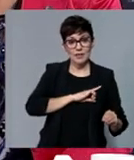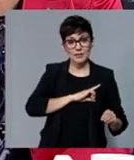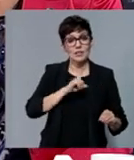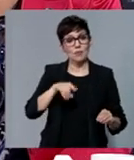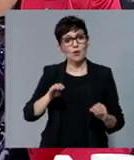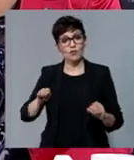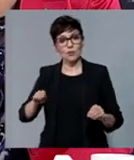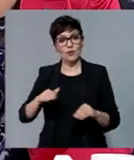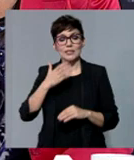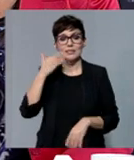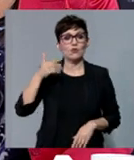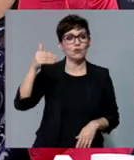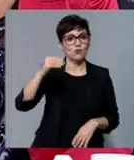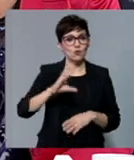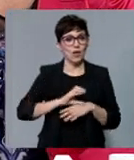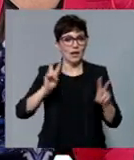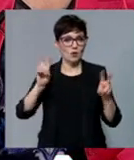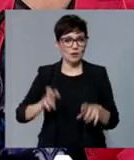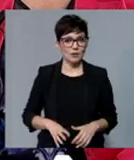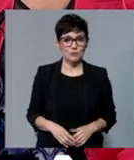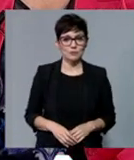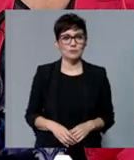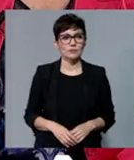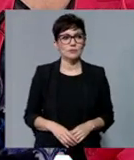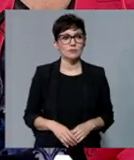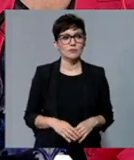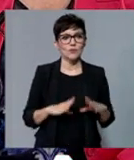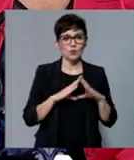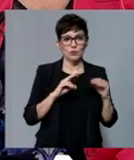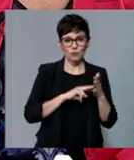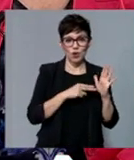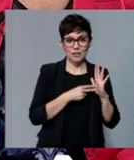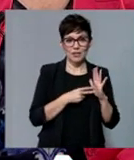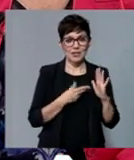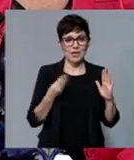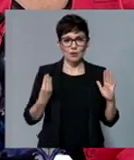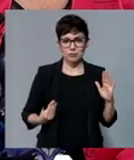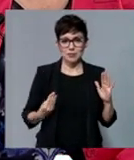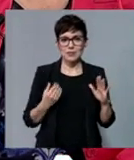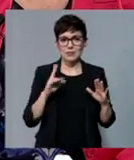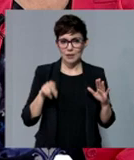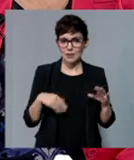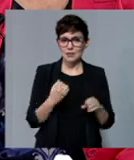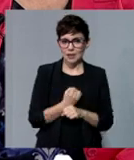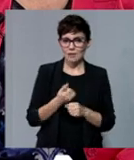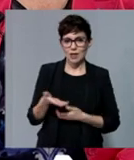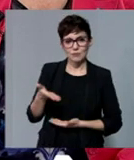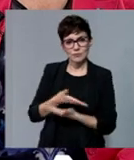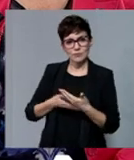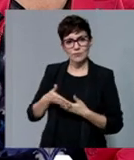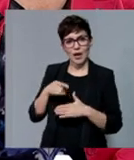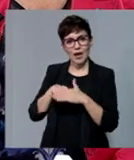pensáramos el día de mañana en poner el título. La Politécnica, que está, por así decirlo, en otro nivel, también trabaja mano a mano, ¿no?, con la Agencia Espacial Europea.